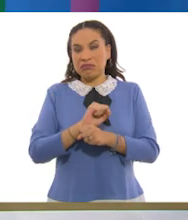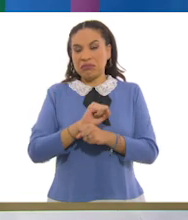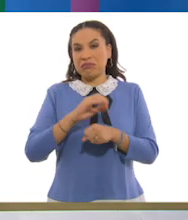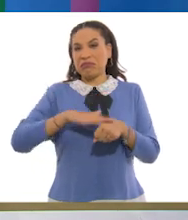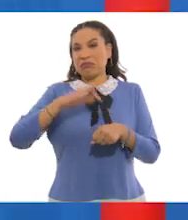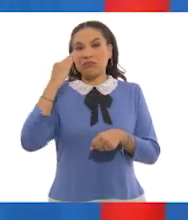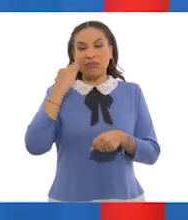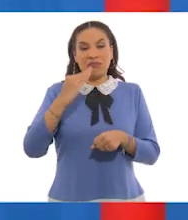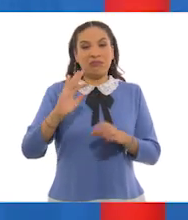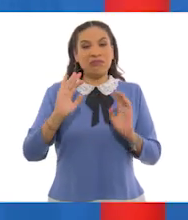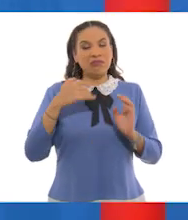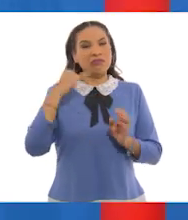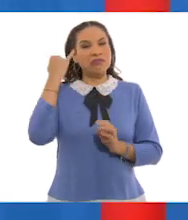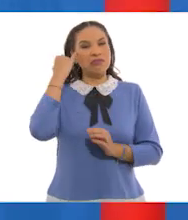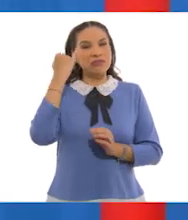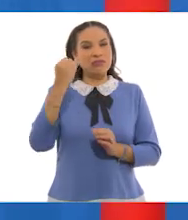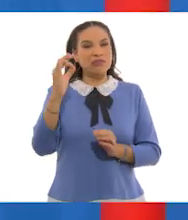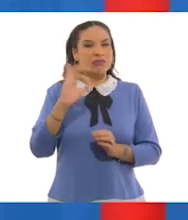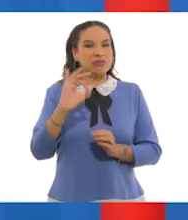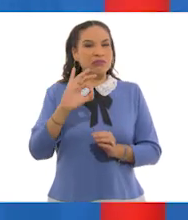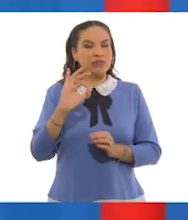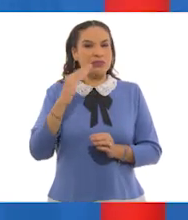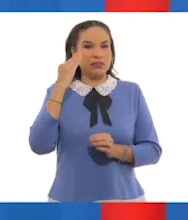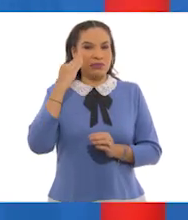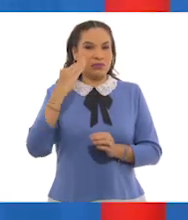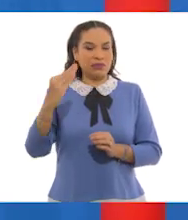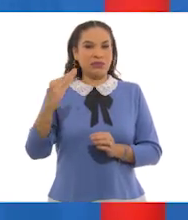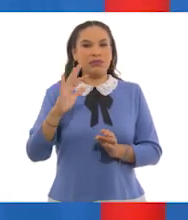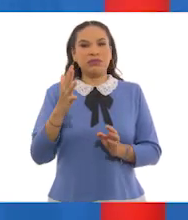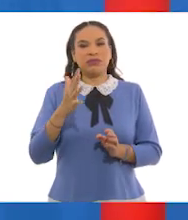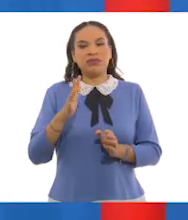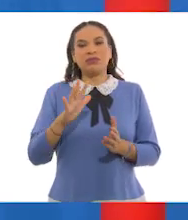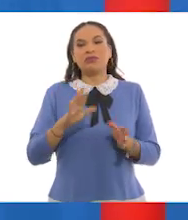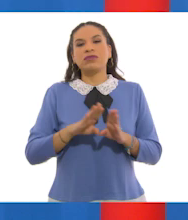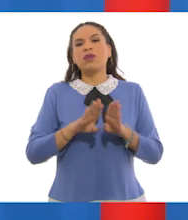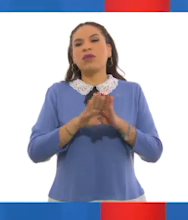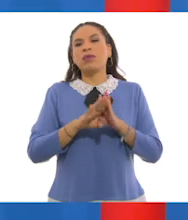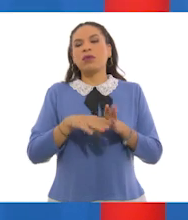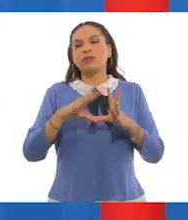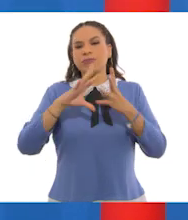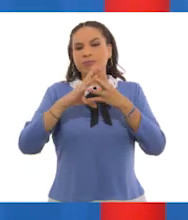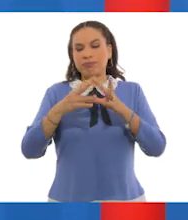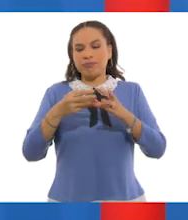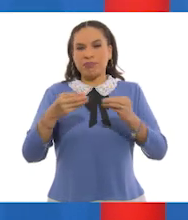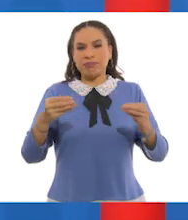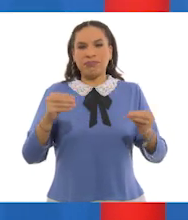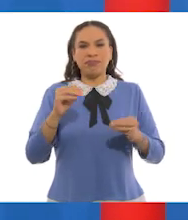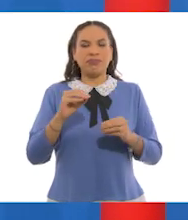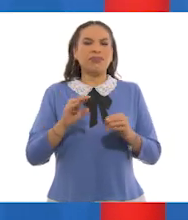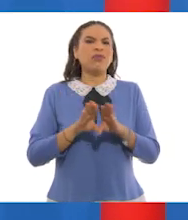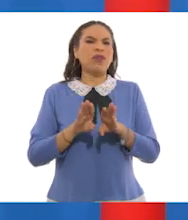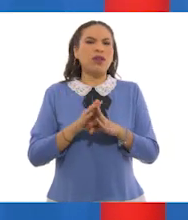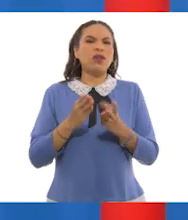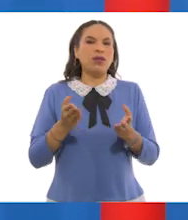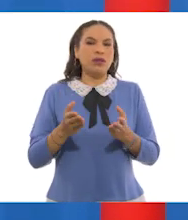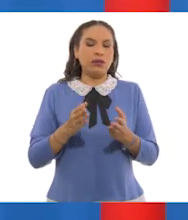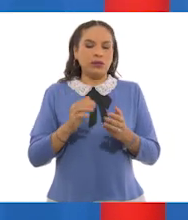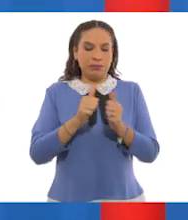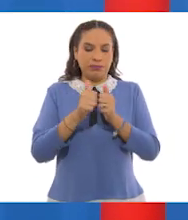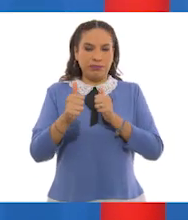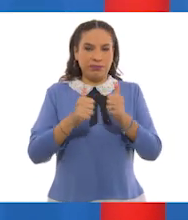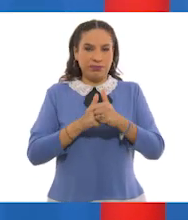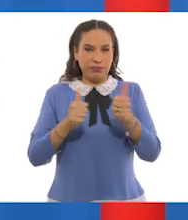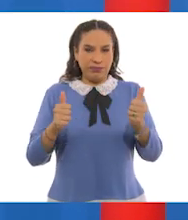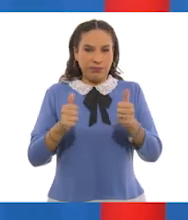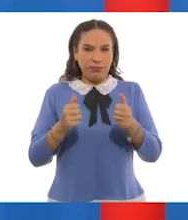muchísimo más. Me imagino que el tiempo tendrá las cosas en degradarse, porque tiene que ver con cómo se separan